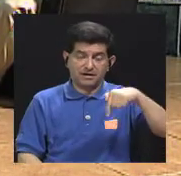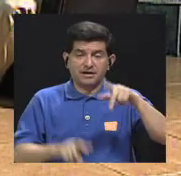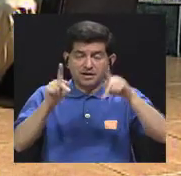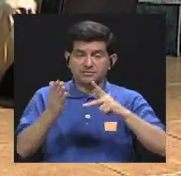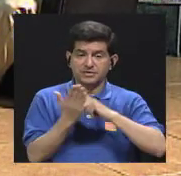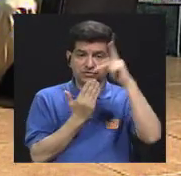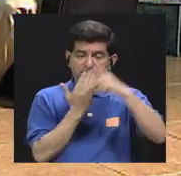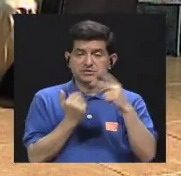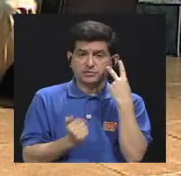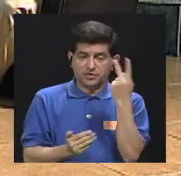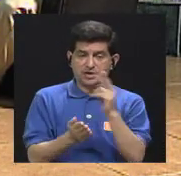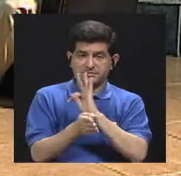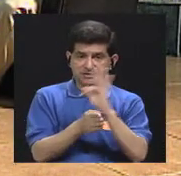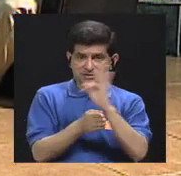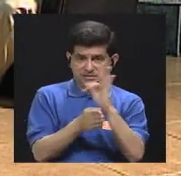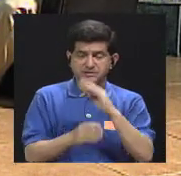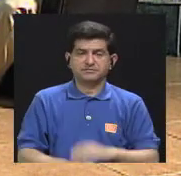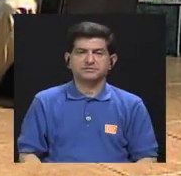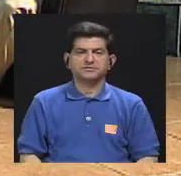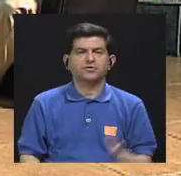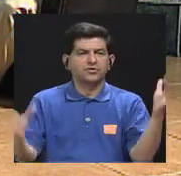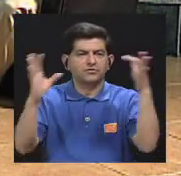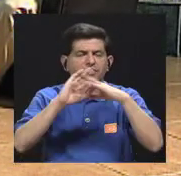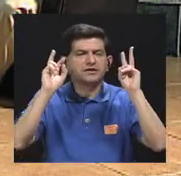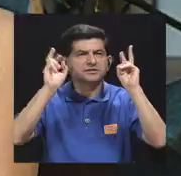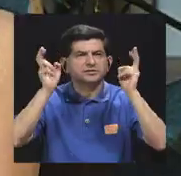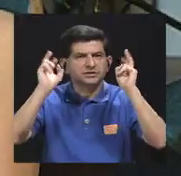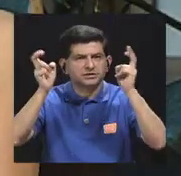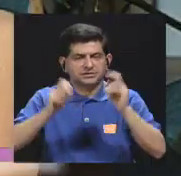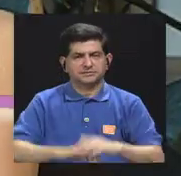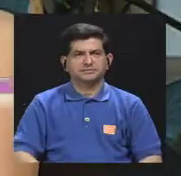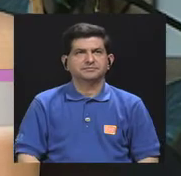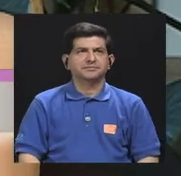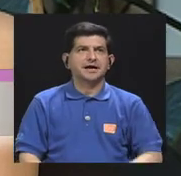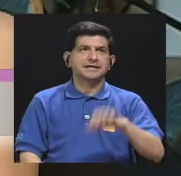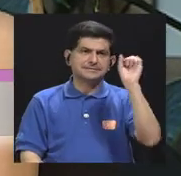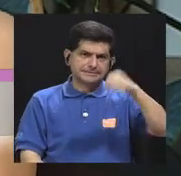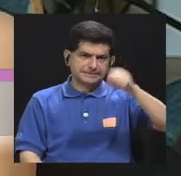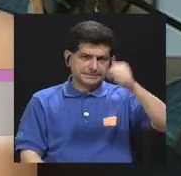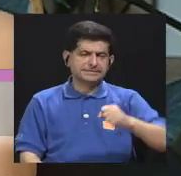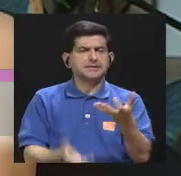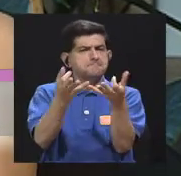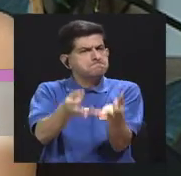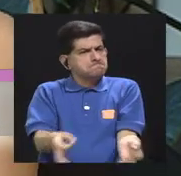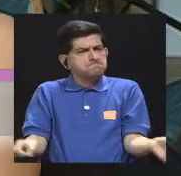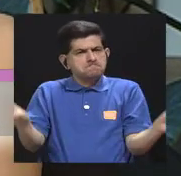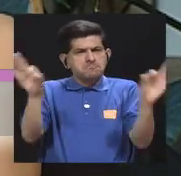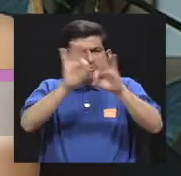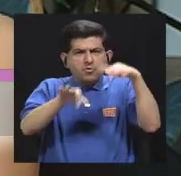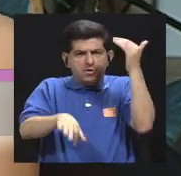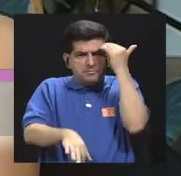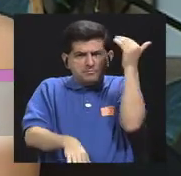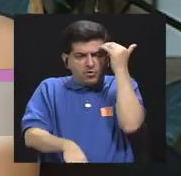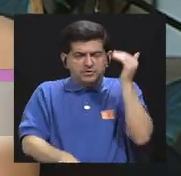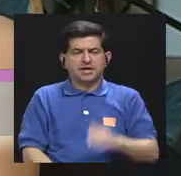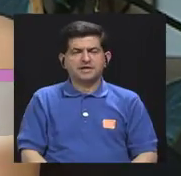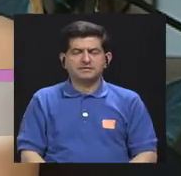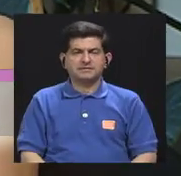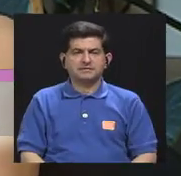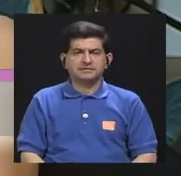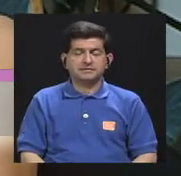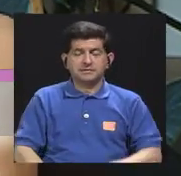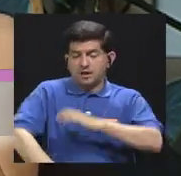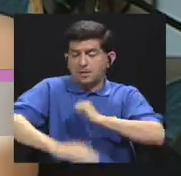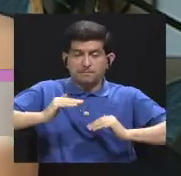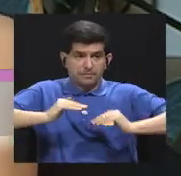televidencia respecto a este tema este bueno si es súper importante que conozcan que el sodio que